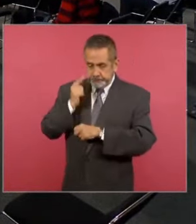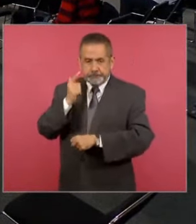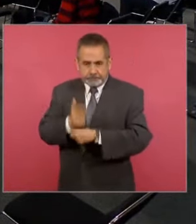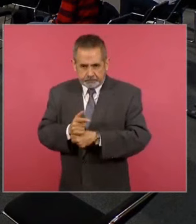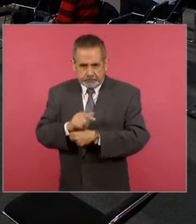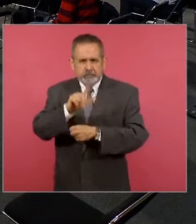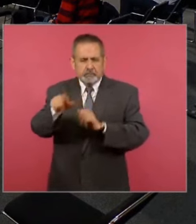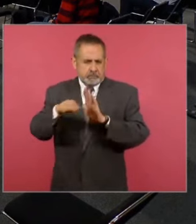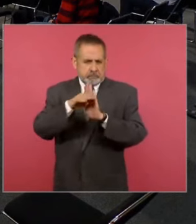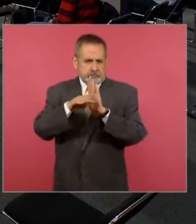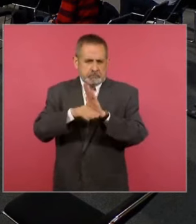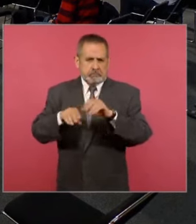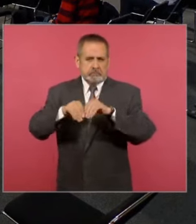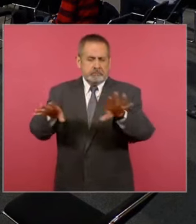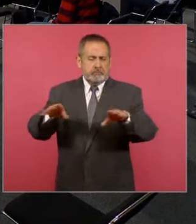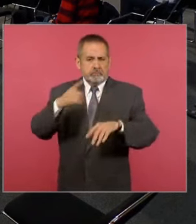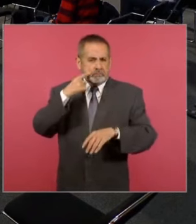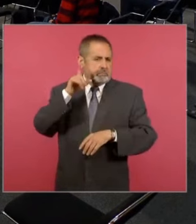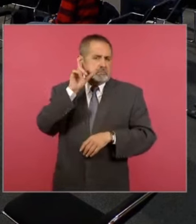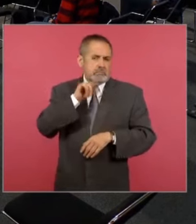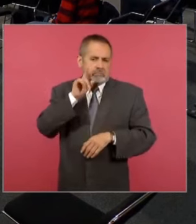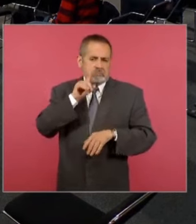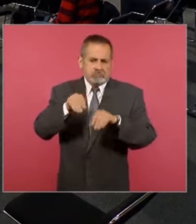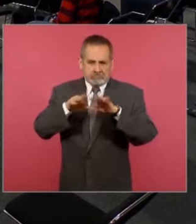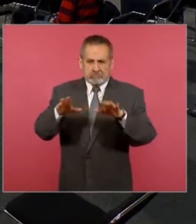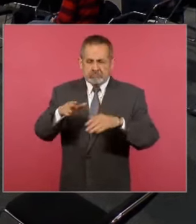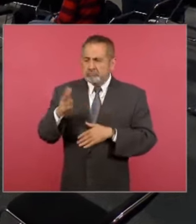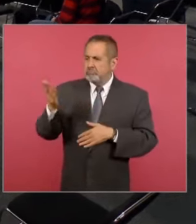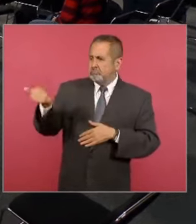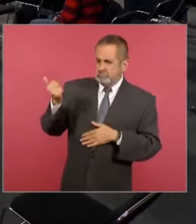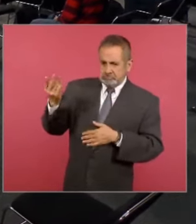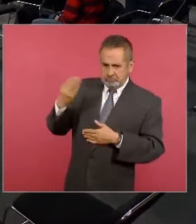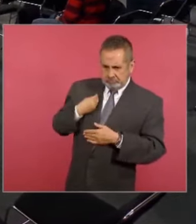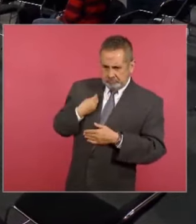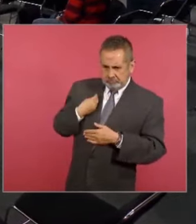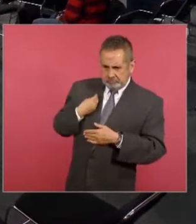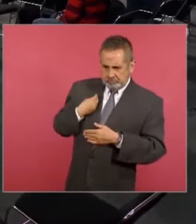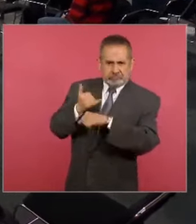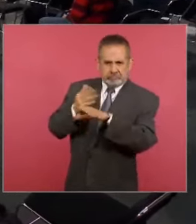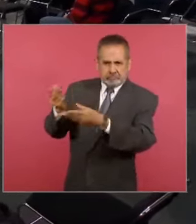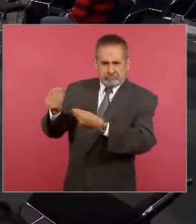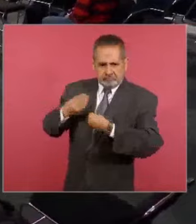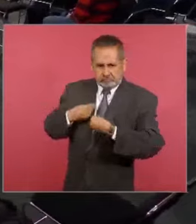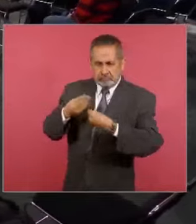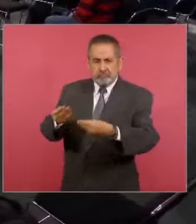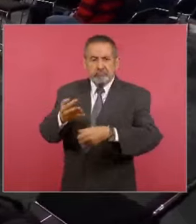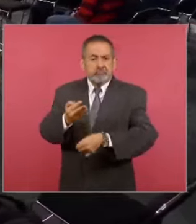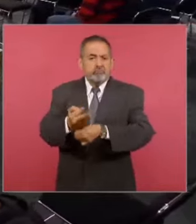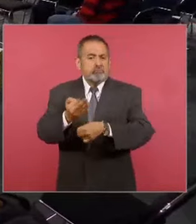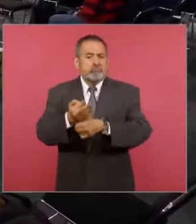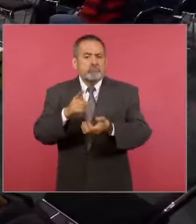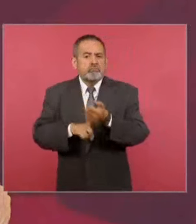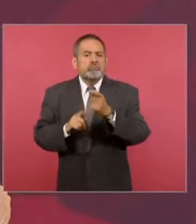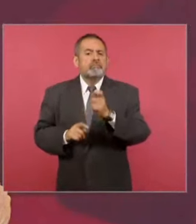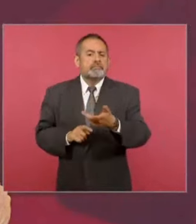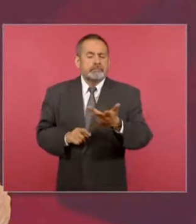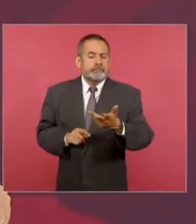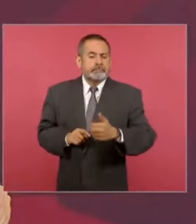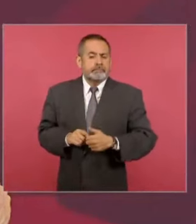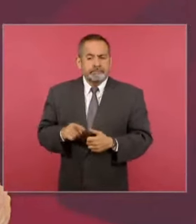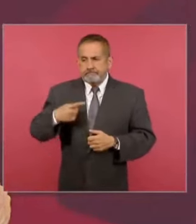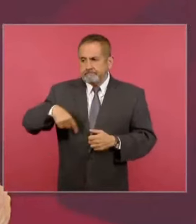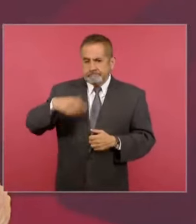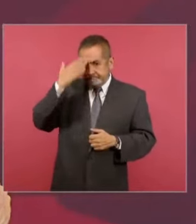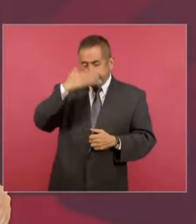habrán de… si les parece bien, mañana podemos pedir que nos den mayor información, pero hasta ahora lo que